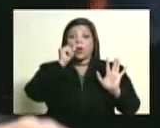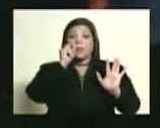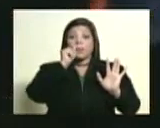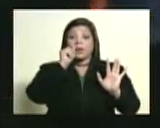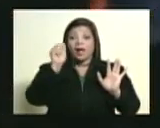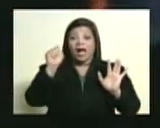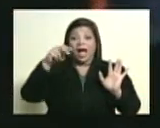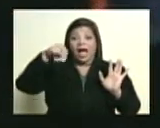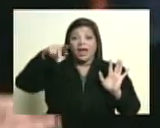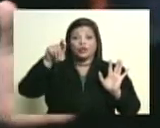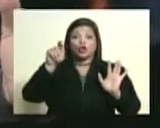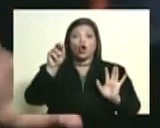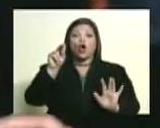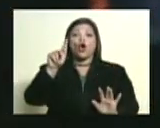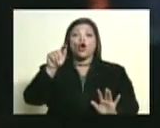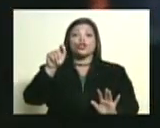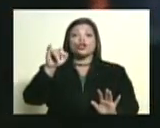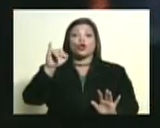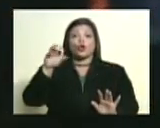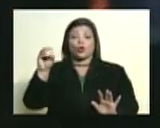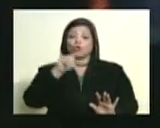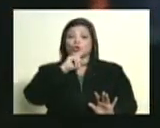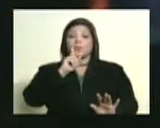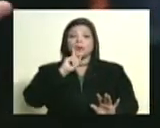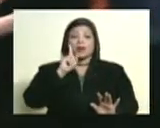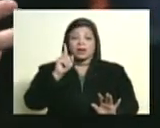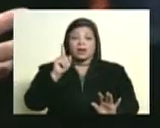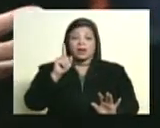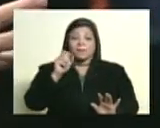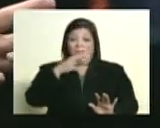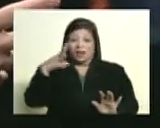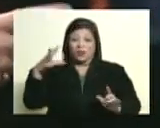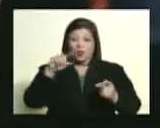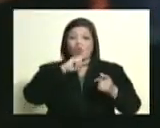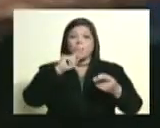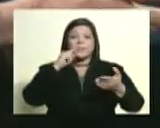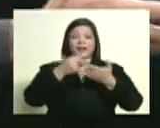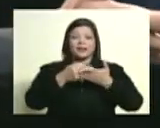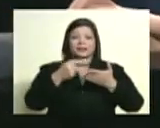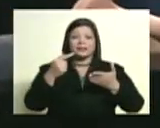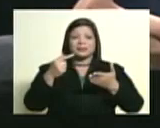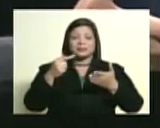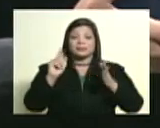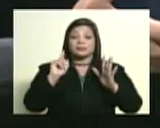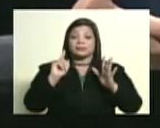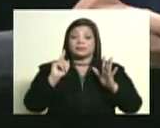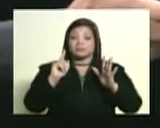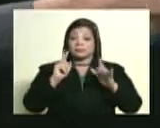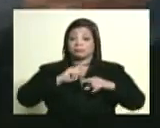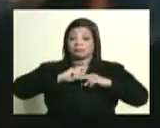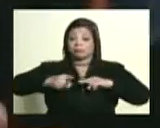quien propicia y decide la incorporación de Zamora al panteón.